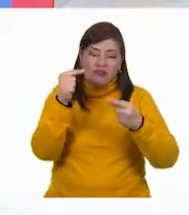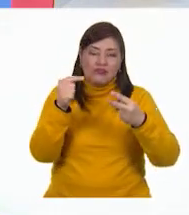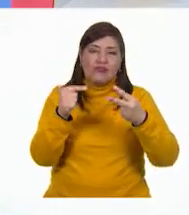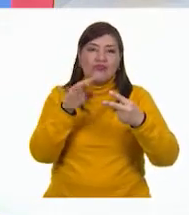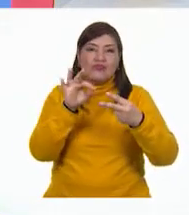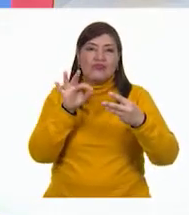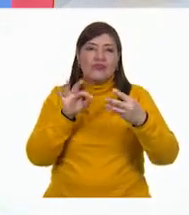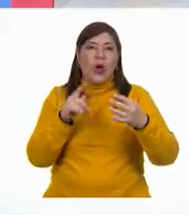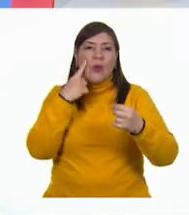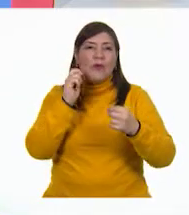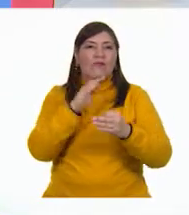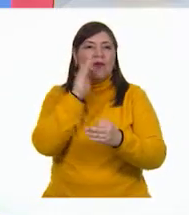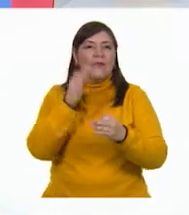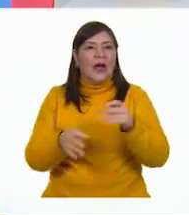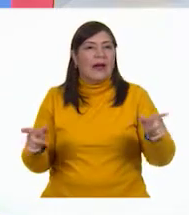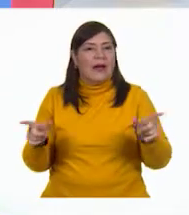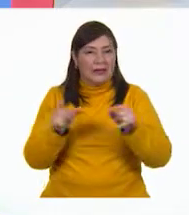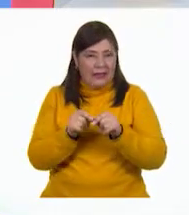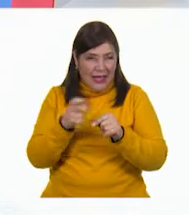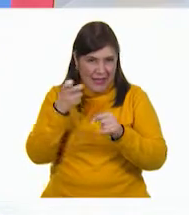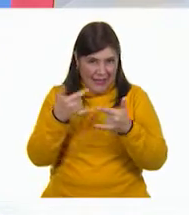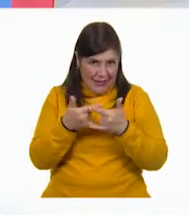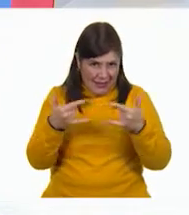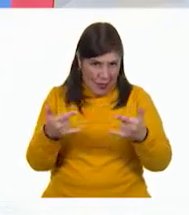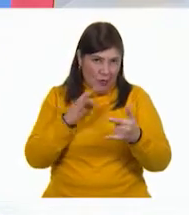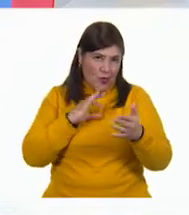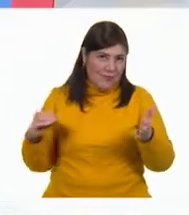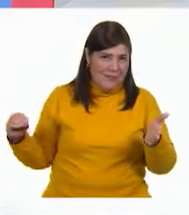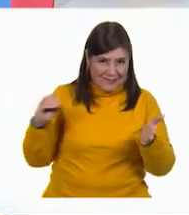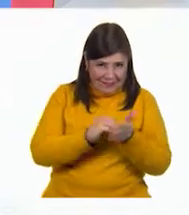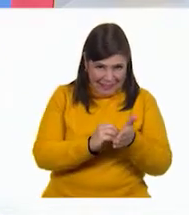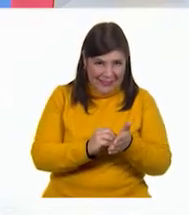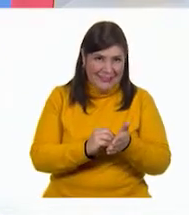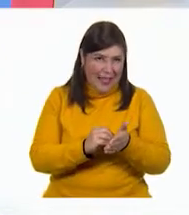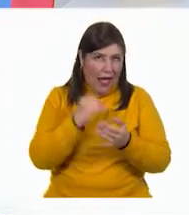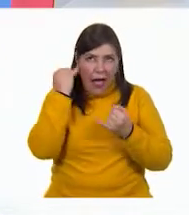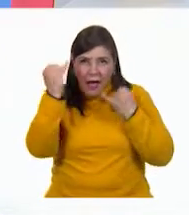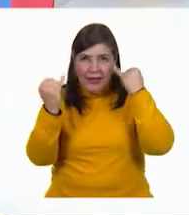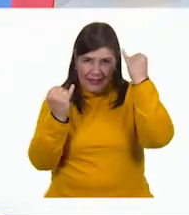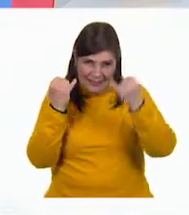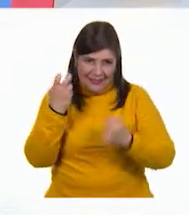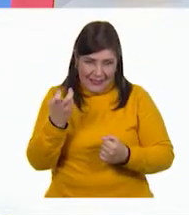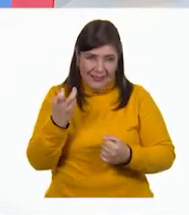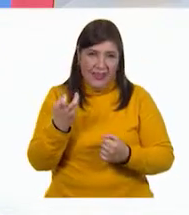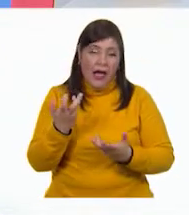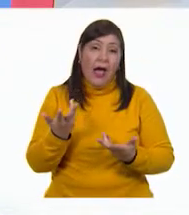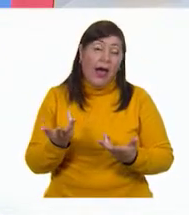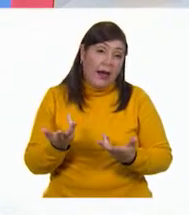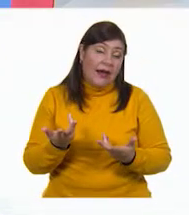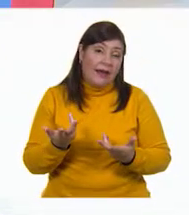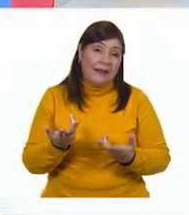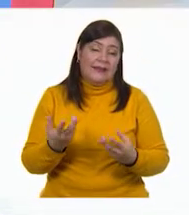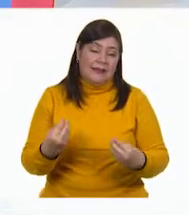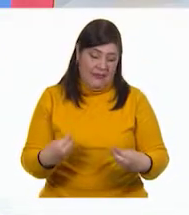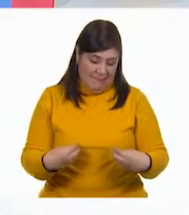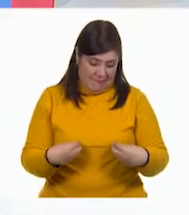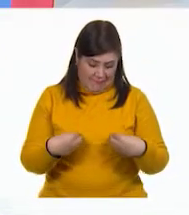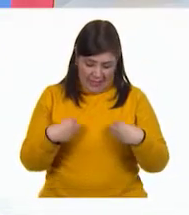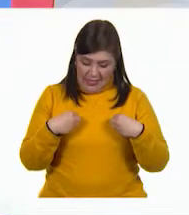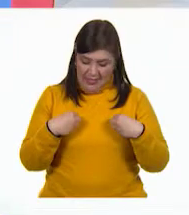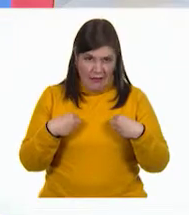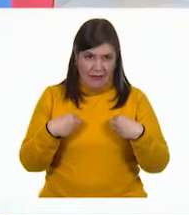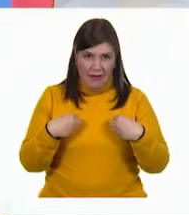que a este cuento le han puesto. ¡Ay! Una vida con la ola.